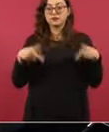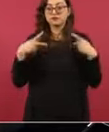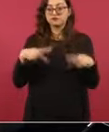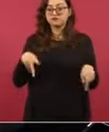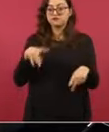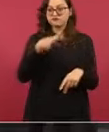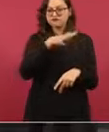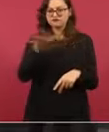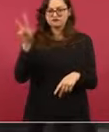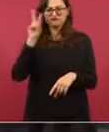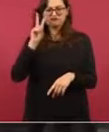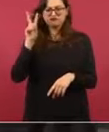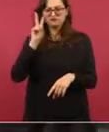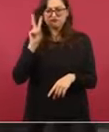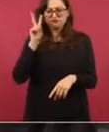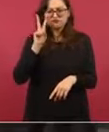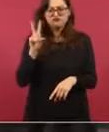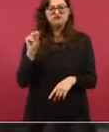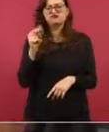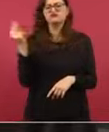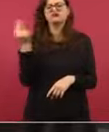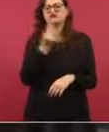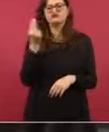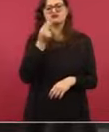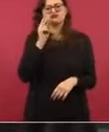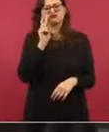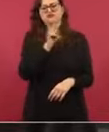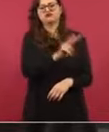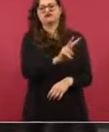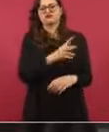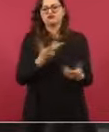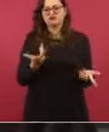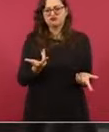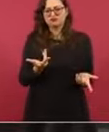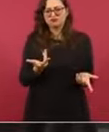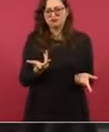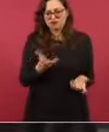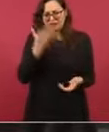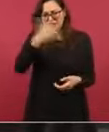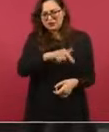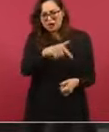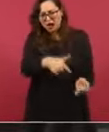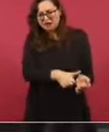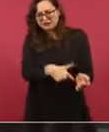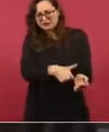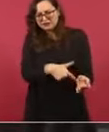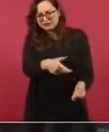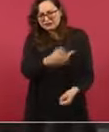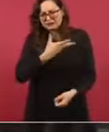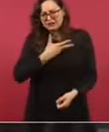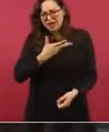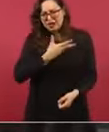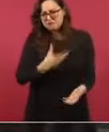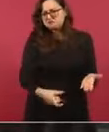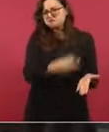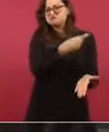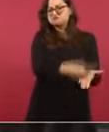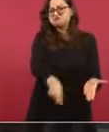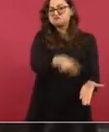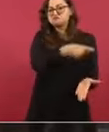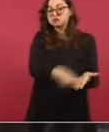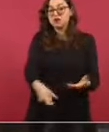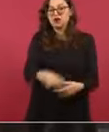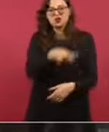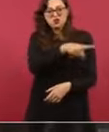diseñados a los nuevos, a los que no conocen, a los que quieren innovar en este tema. Entonces, por eso es tan